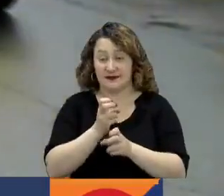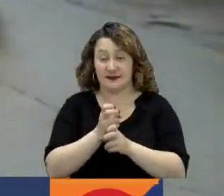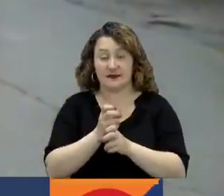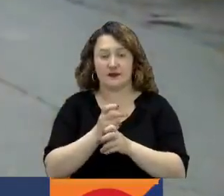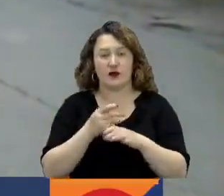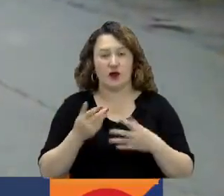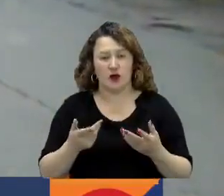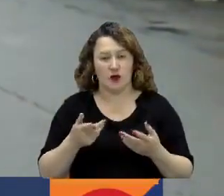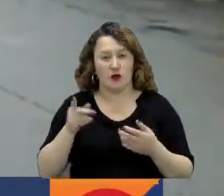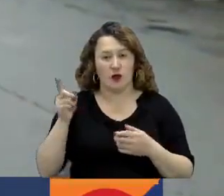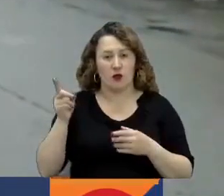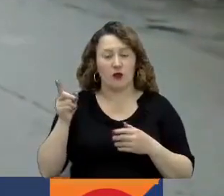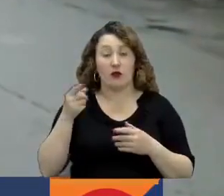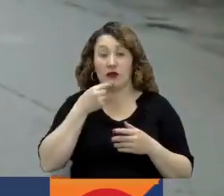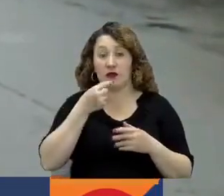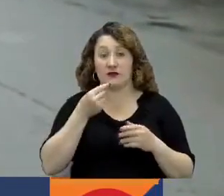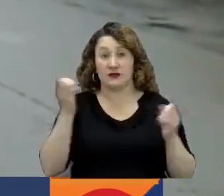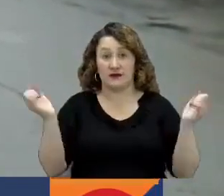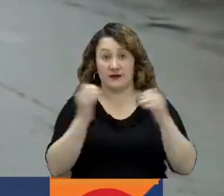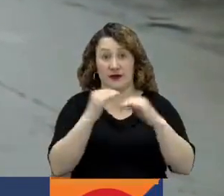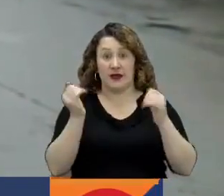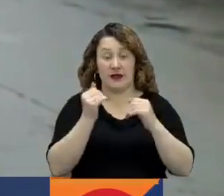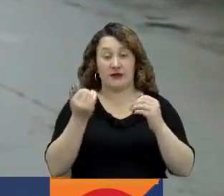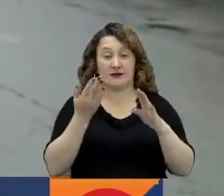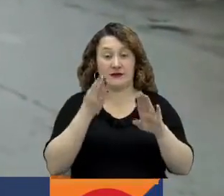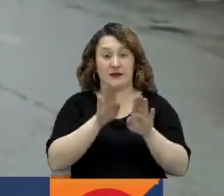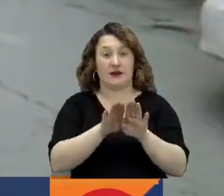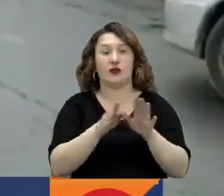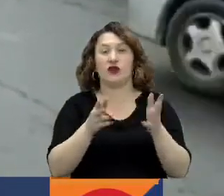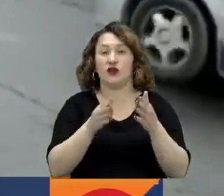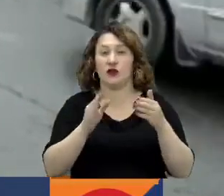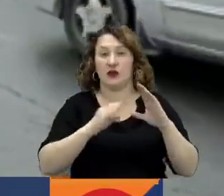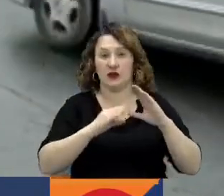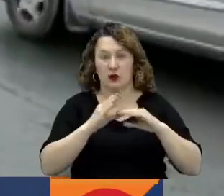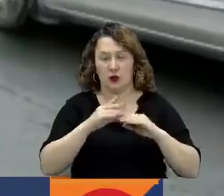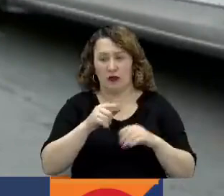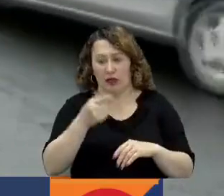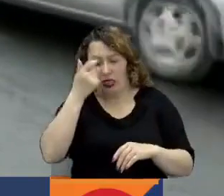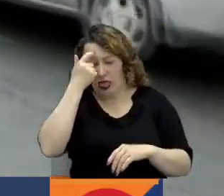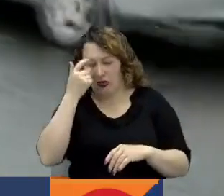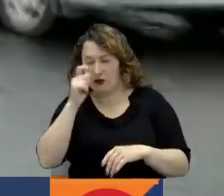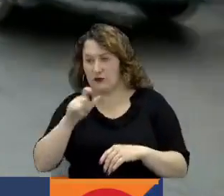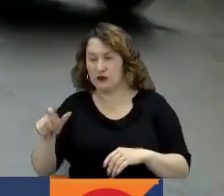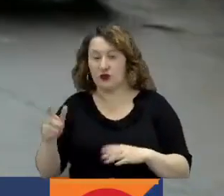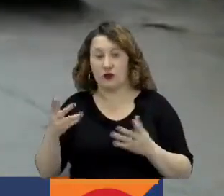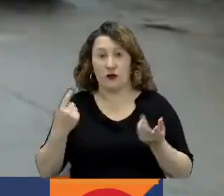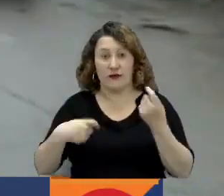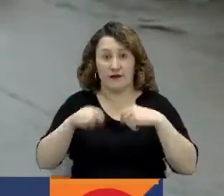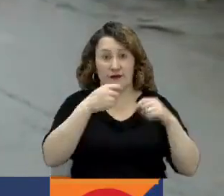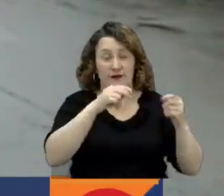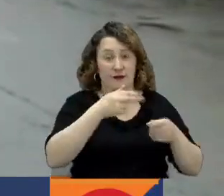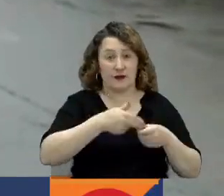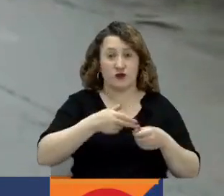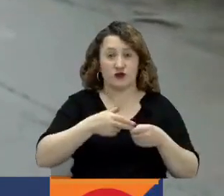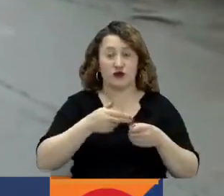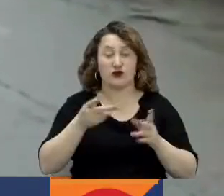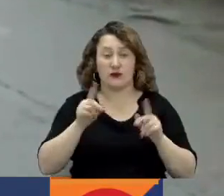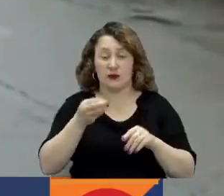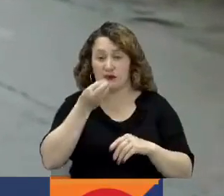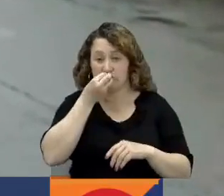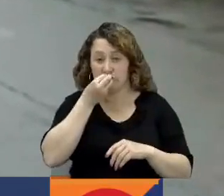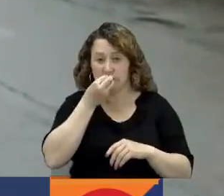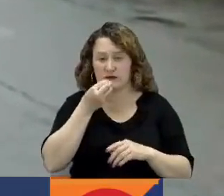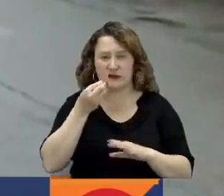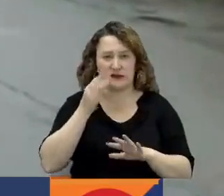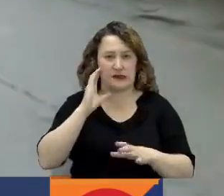pues luego de conocerse el cierre vial hacia el departamento del Cauca, se empezó a generar especulación sobre la venta de combustible y alimentos tras la